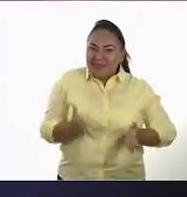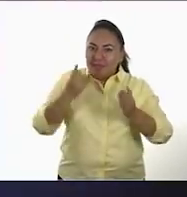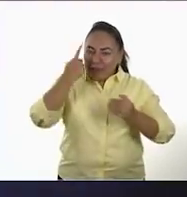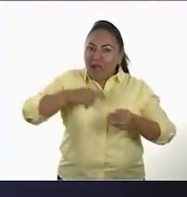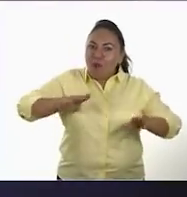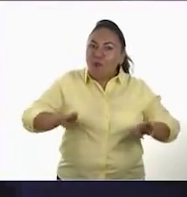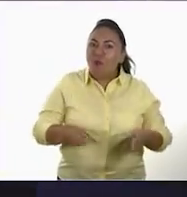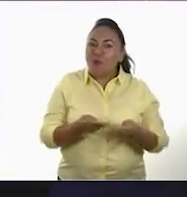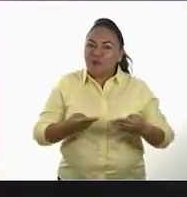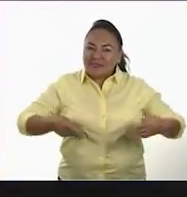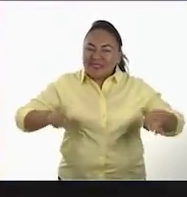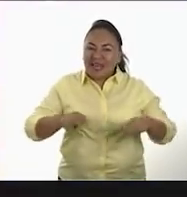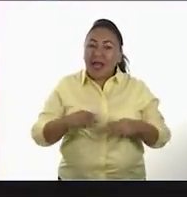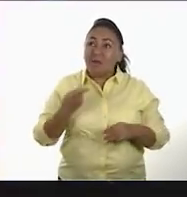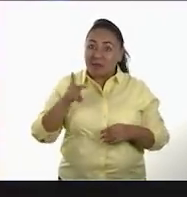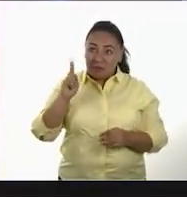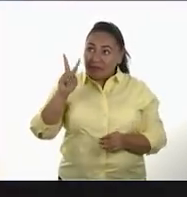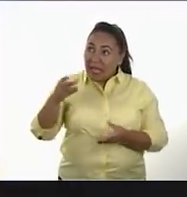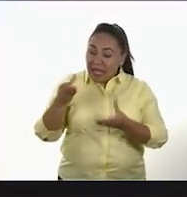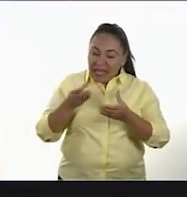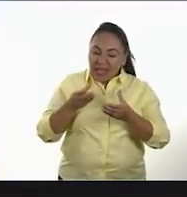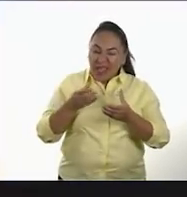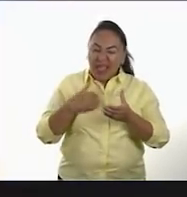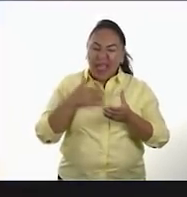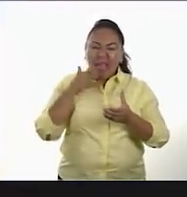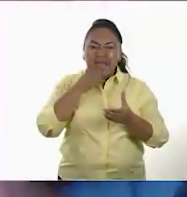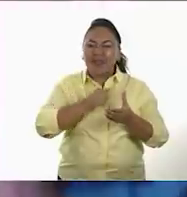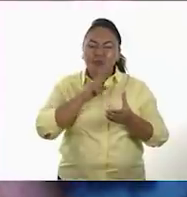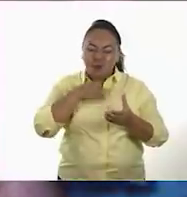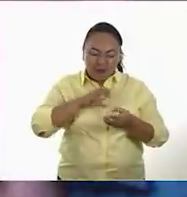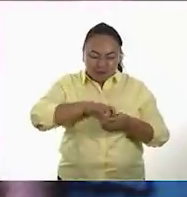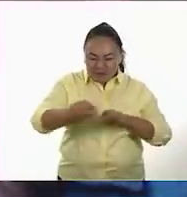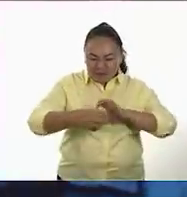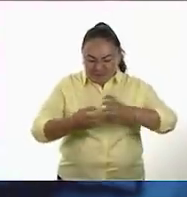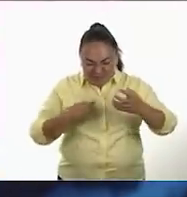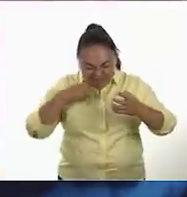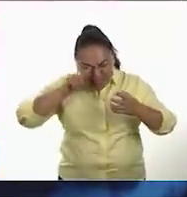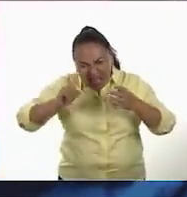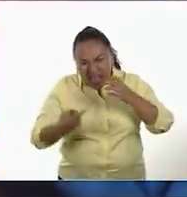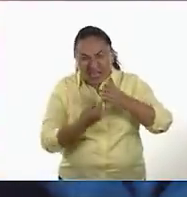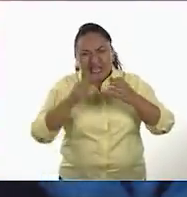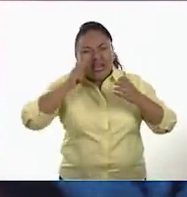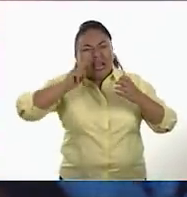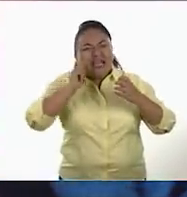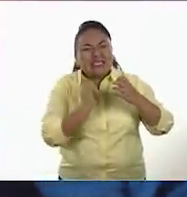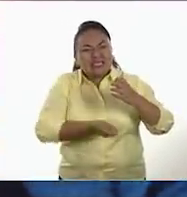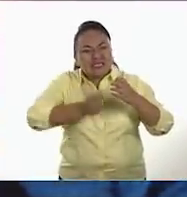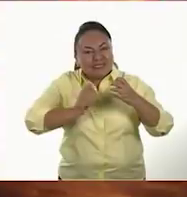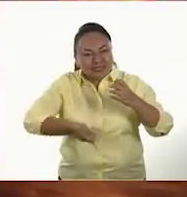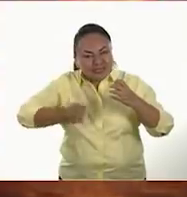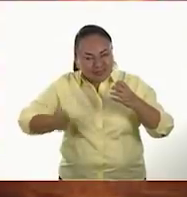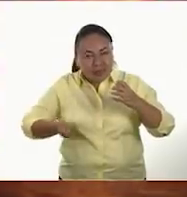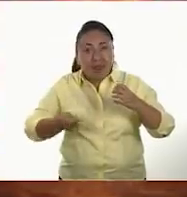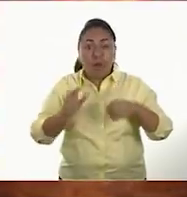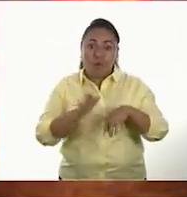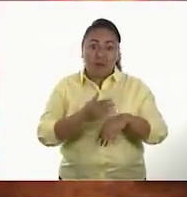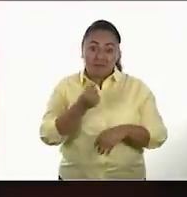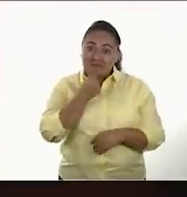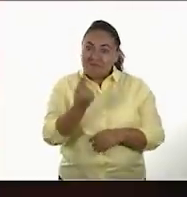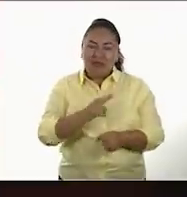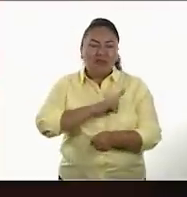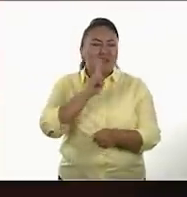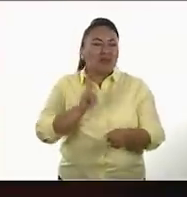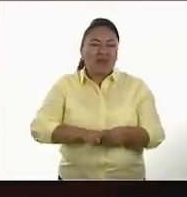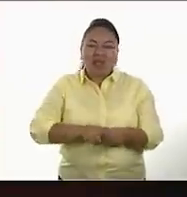pasión por la música. Aunque la verdad, yo preferí desarmarlo para entender cómo es que funcionaba por dentro. Porque cuando eres niña,